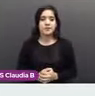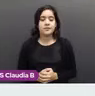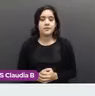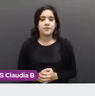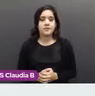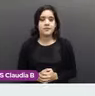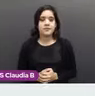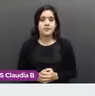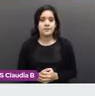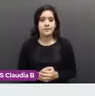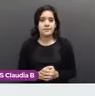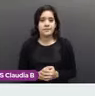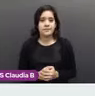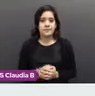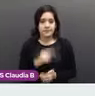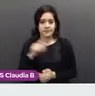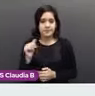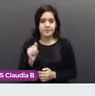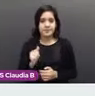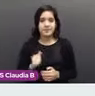Siguiente. Siguiente.